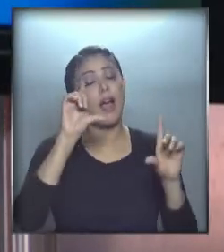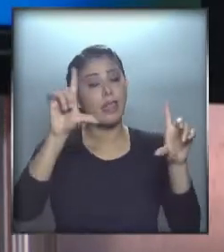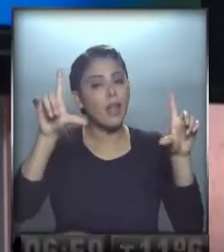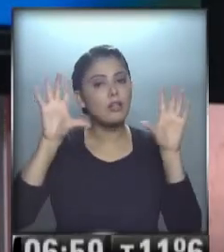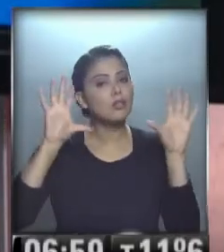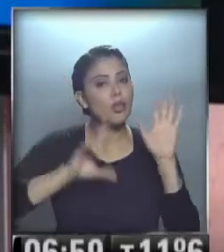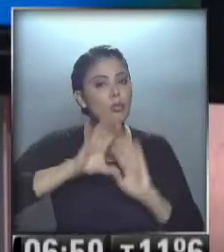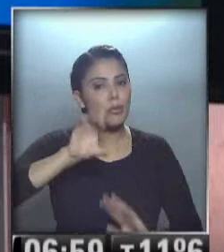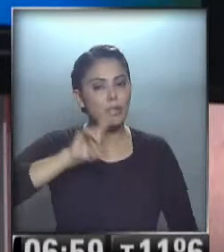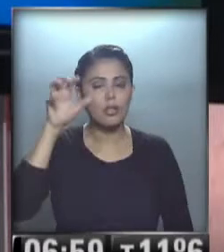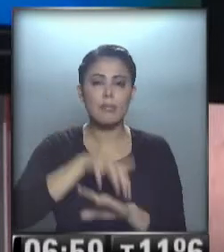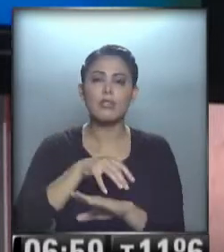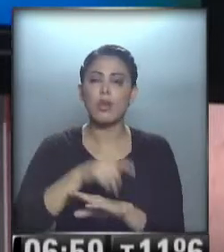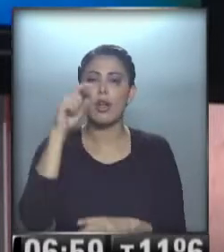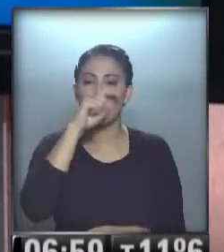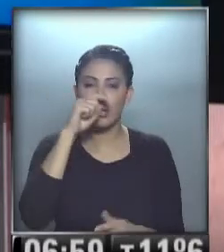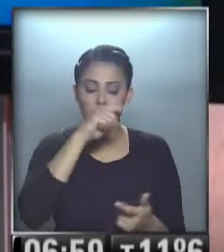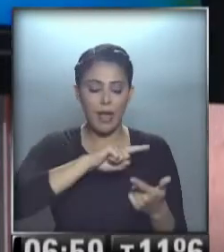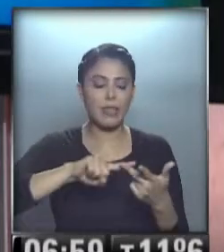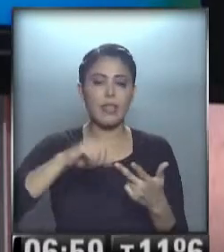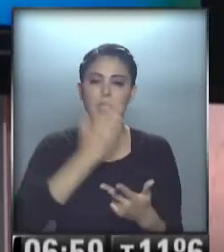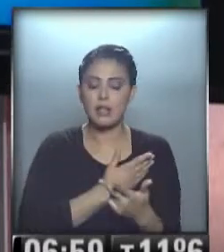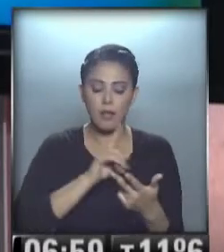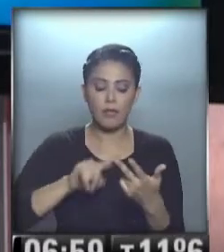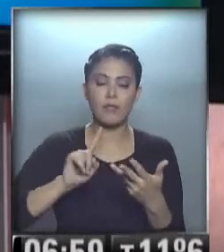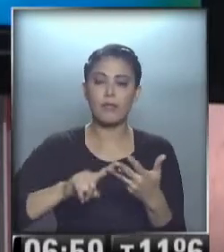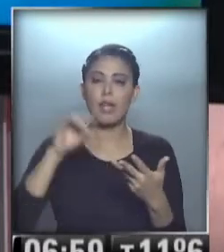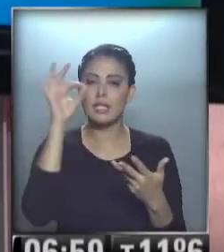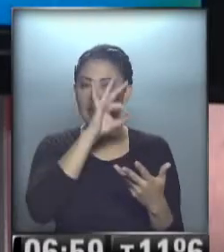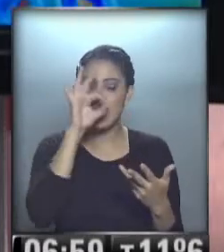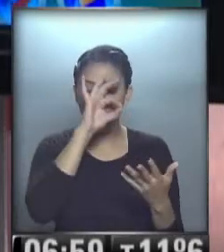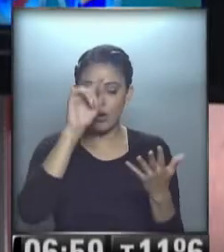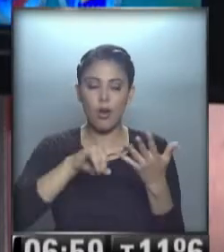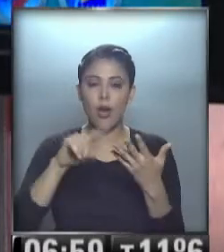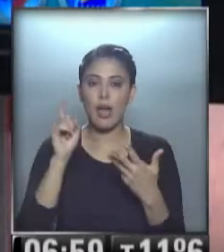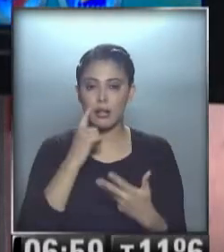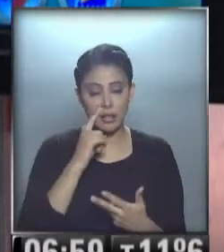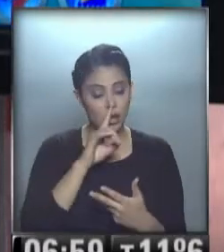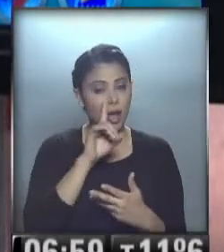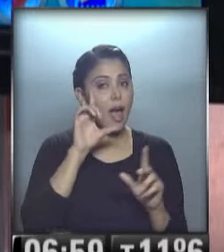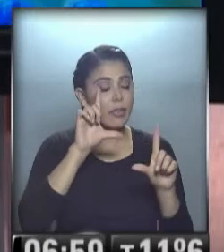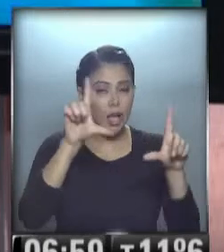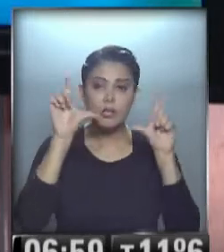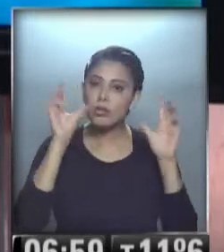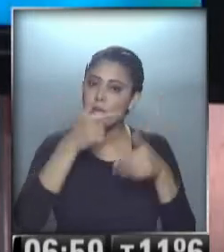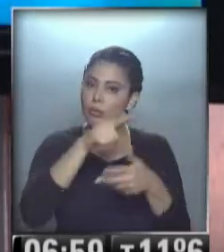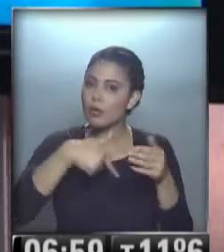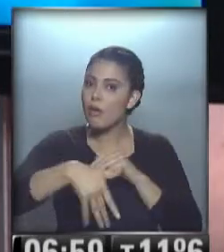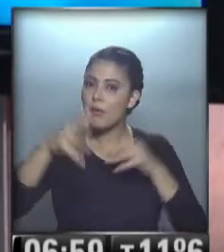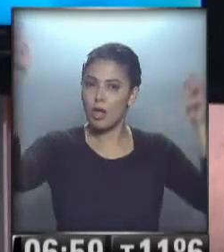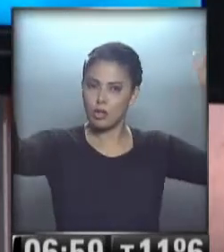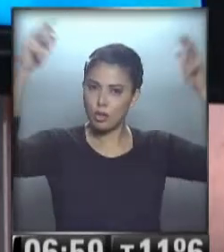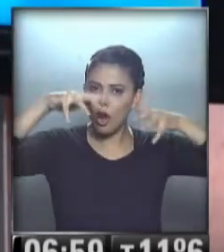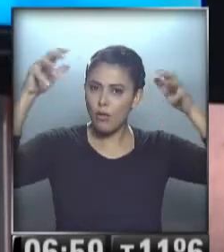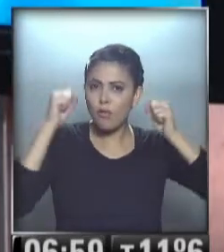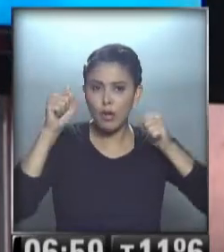el noreste. Emisiones corrientes, Santa Fe, Norte, Chaco, entre ríos también porque las lluvias se vienen y muy fuertes.